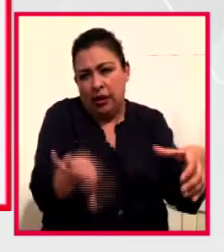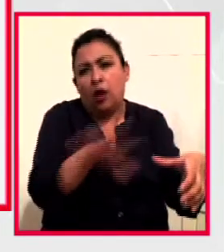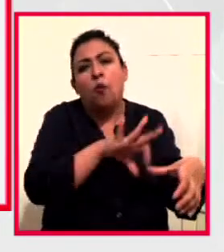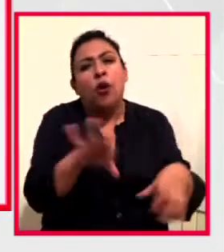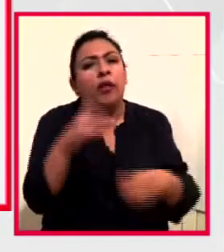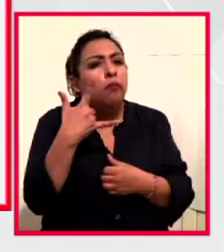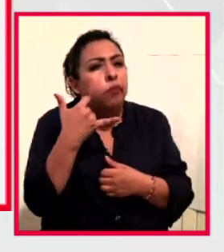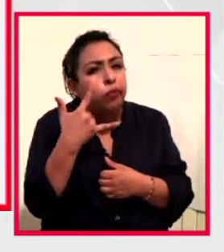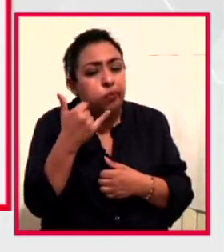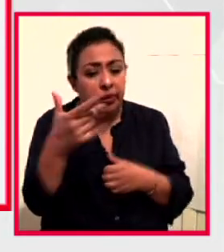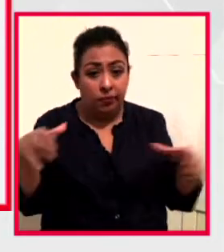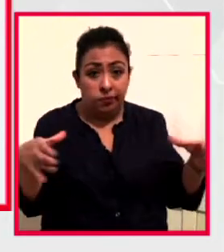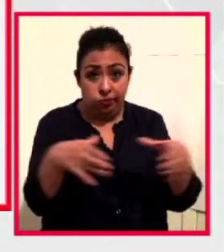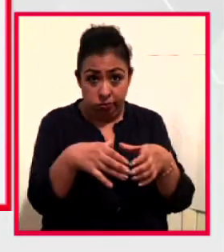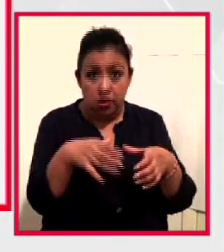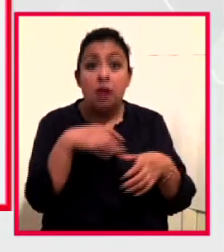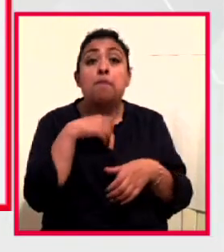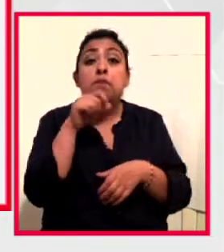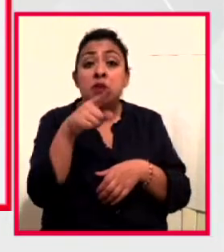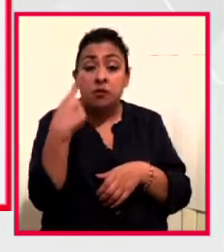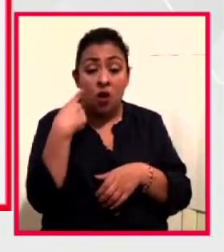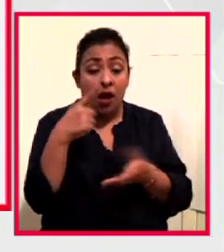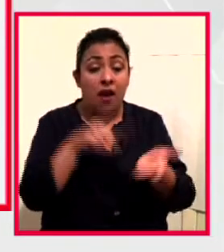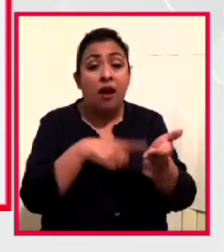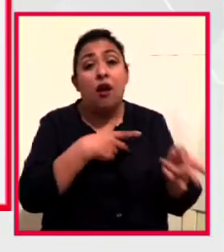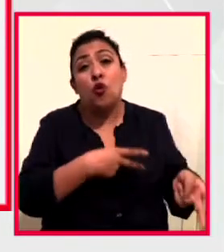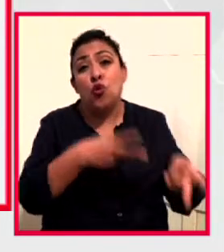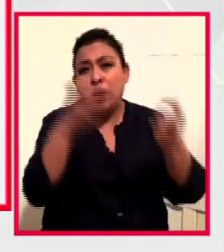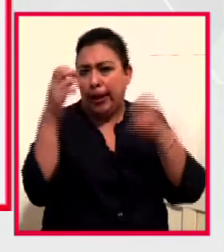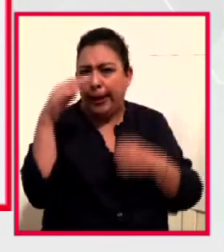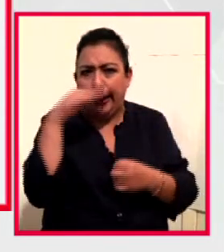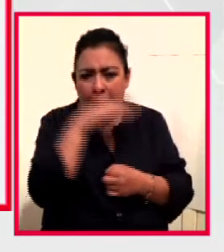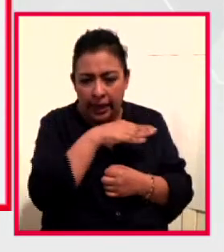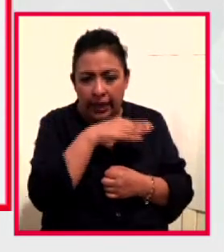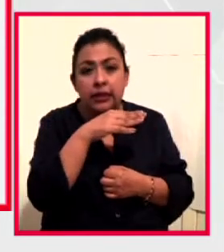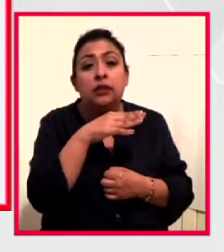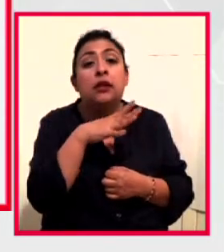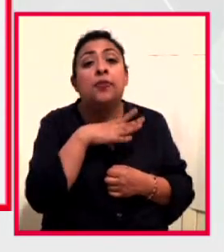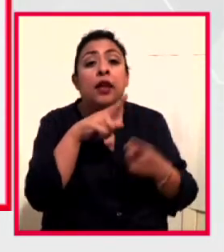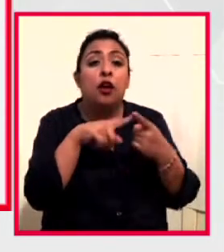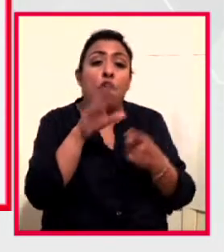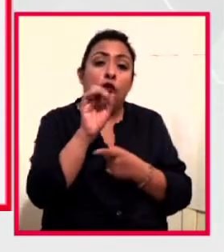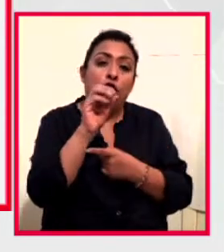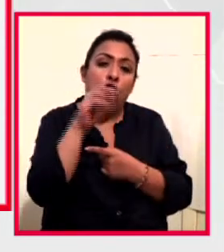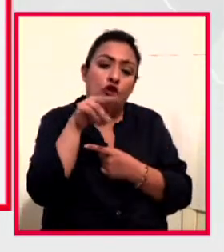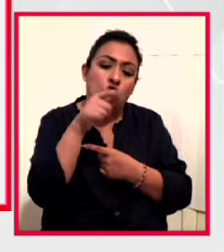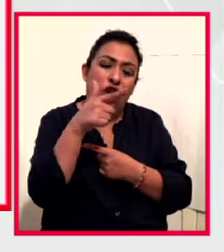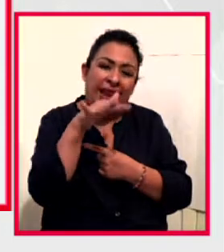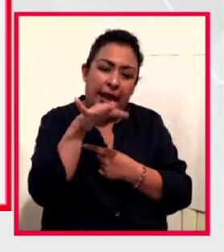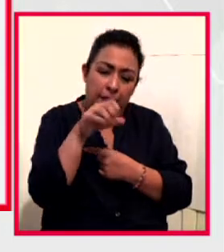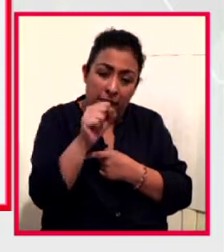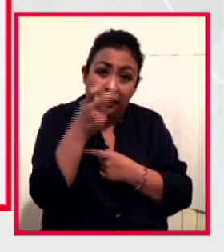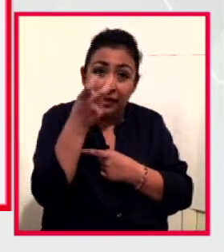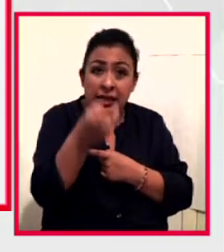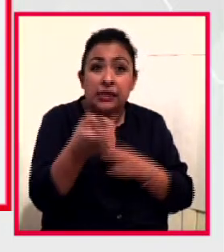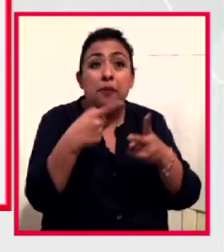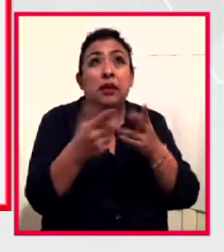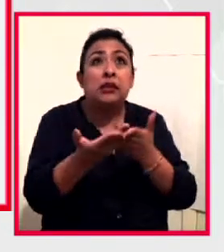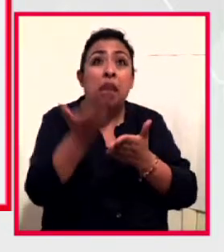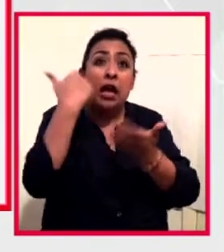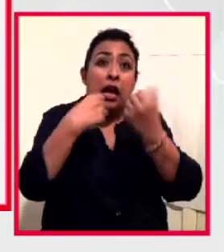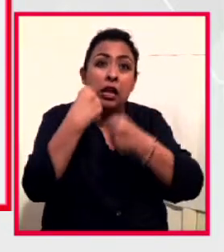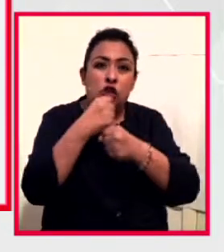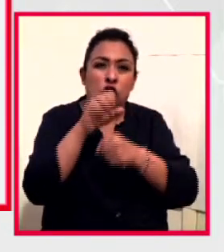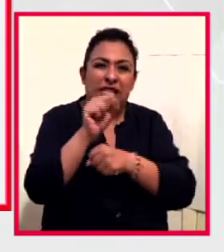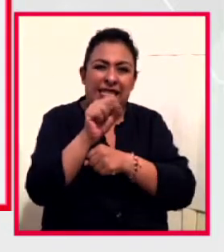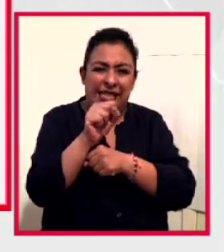Una colección que también está en sus plataformas y de manera gratuita son sus fonogramas. Este acervo inició en los años 60 con